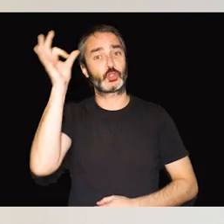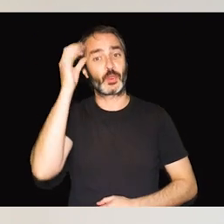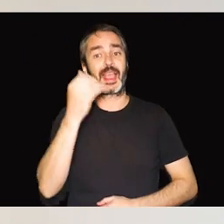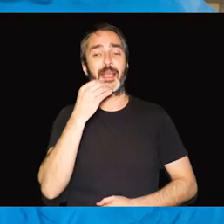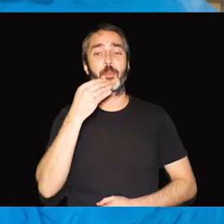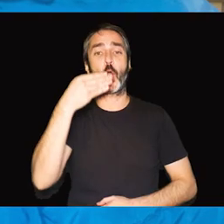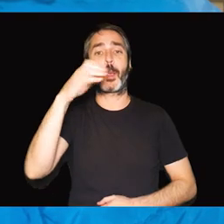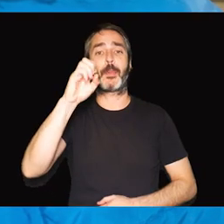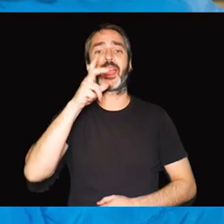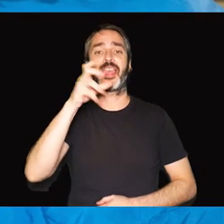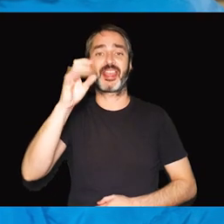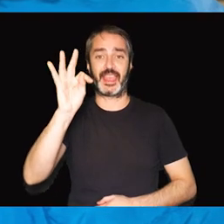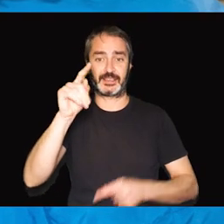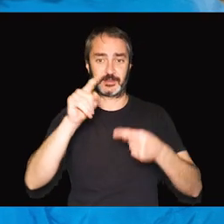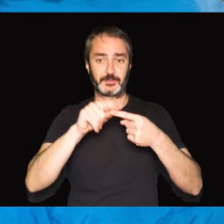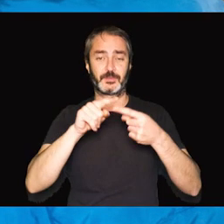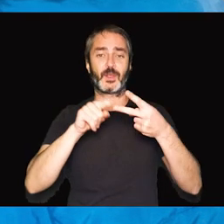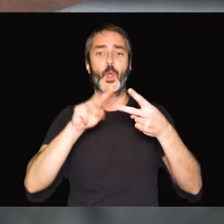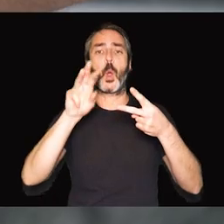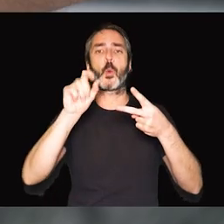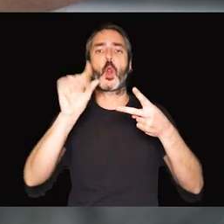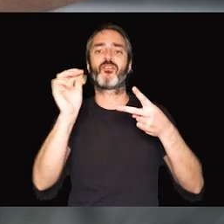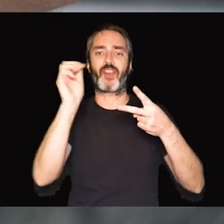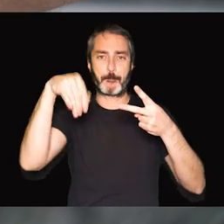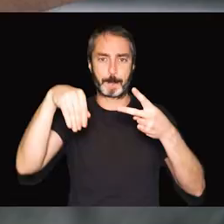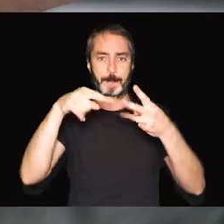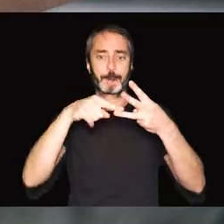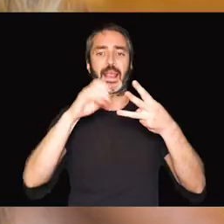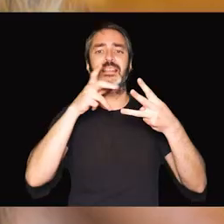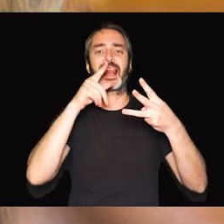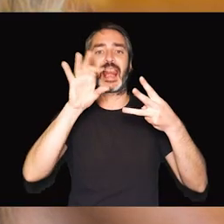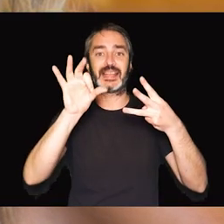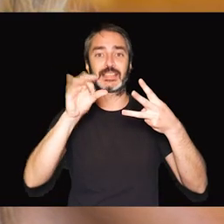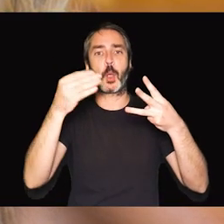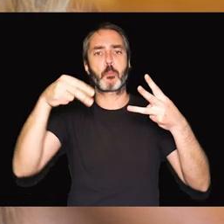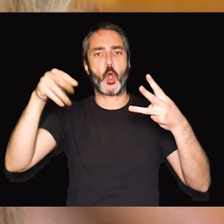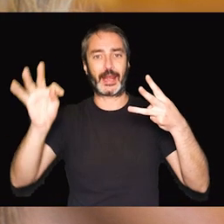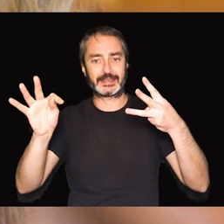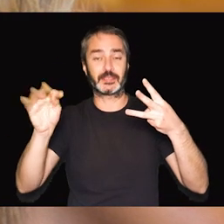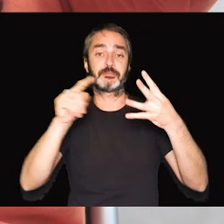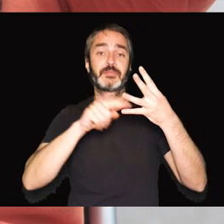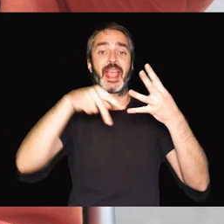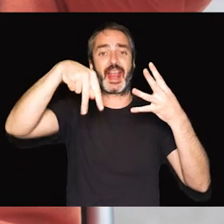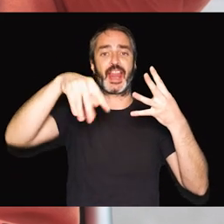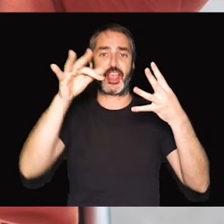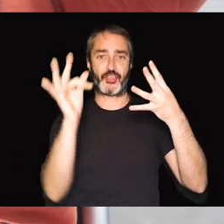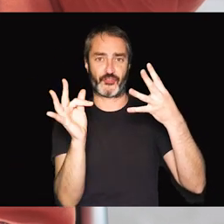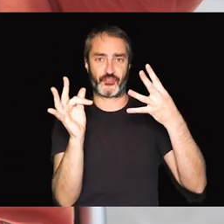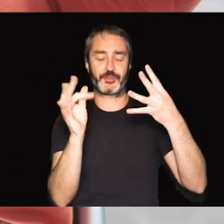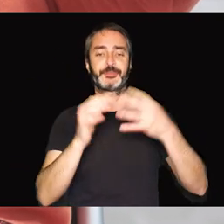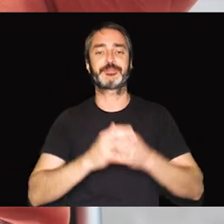otras como son el síndrome de Bessett, el síndrome de Wolfram, el síndrome de Charles Bonet, las